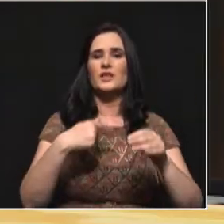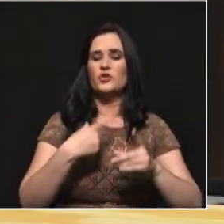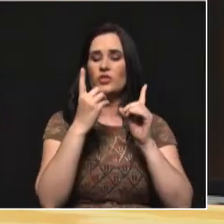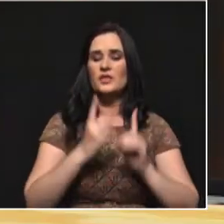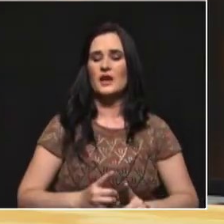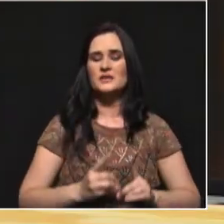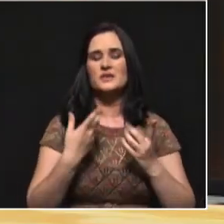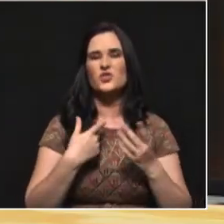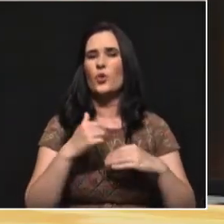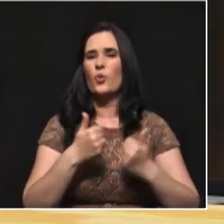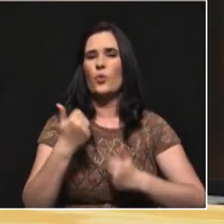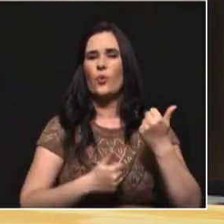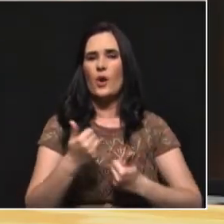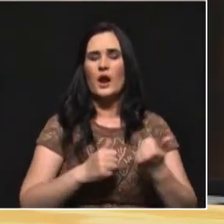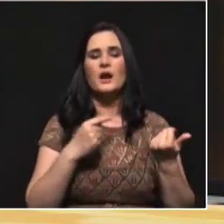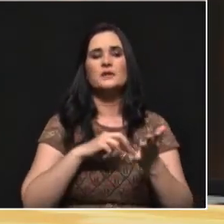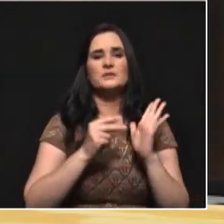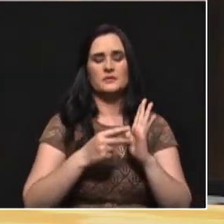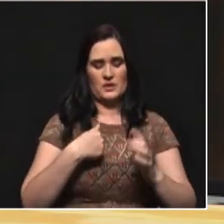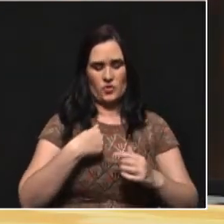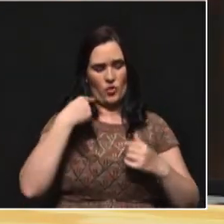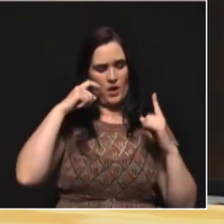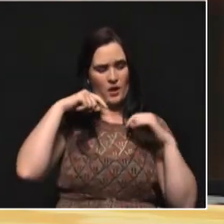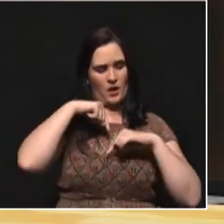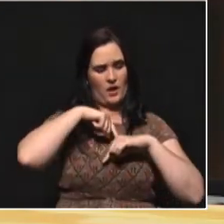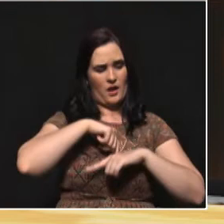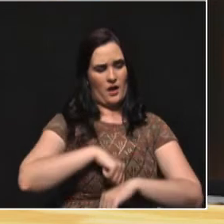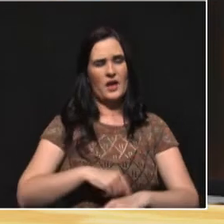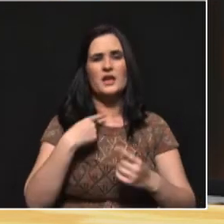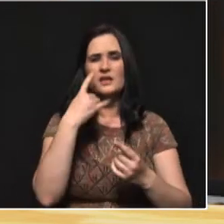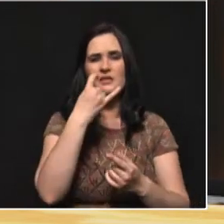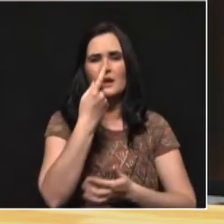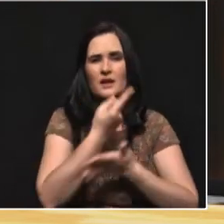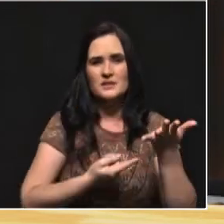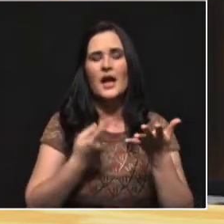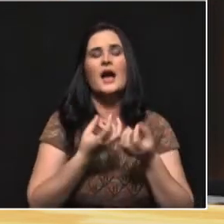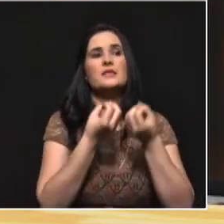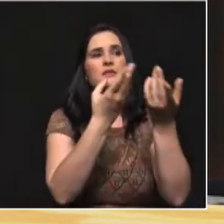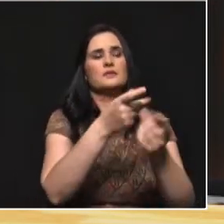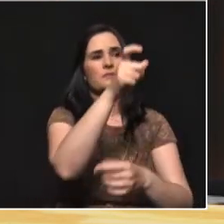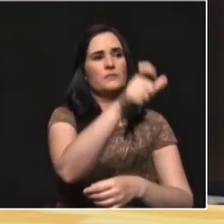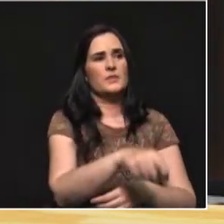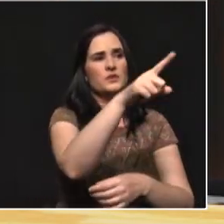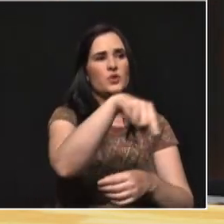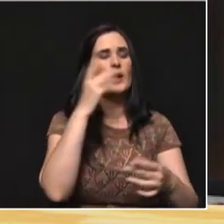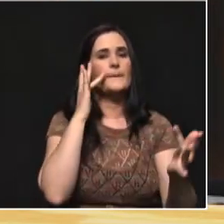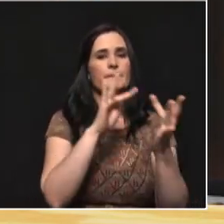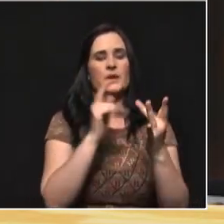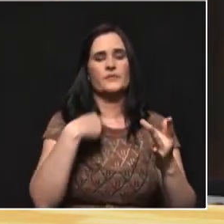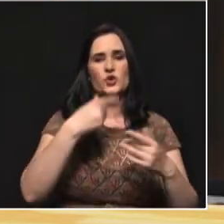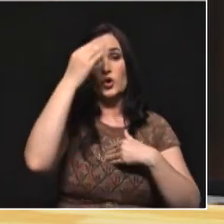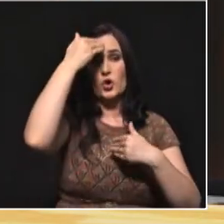que uno toma al votar está diciendo quién es usted también. Bien, entonces eso es un ejercicio, que debe ser un ejercicio consciente